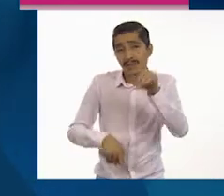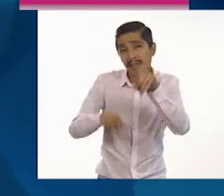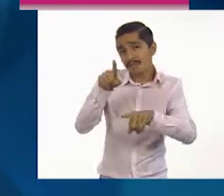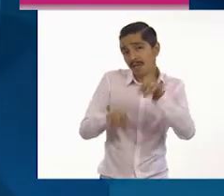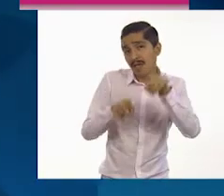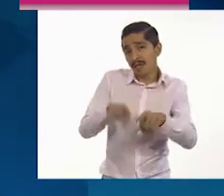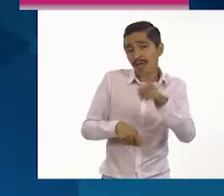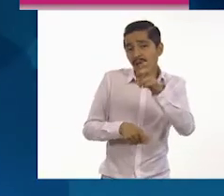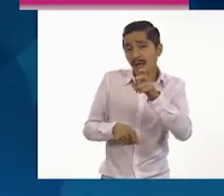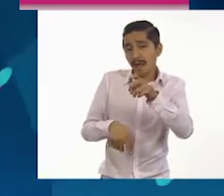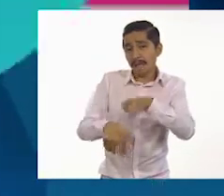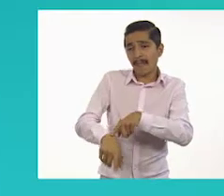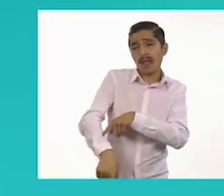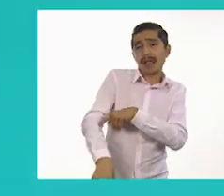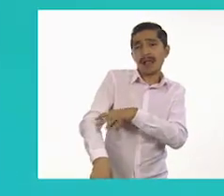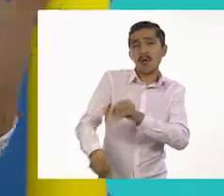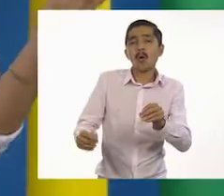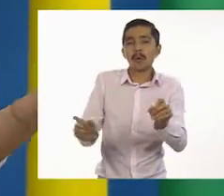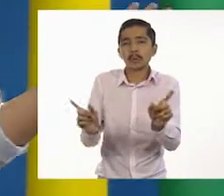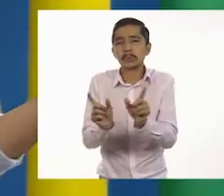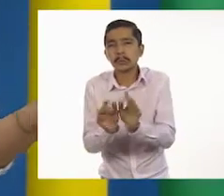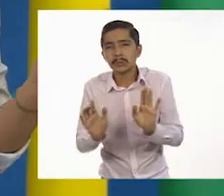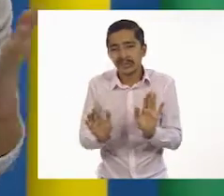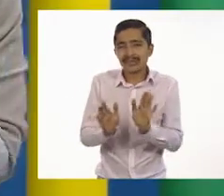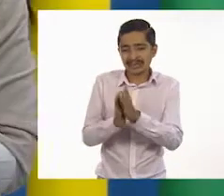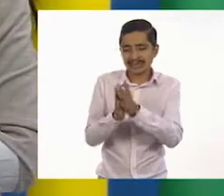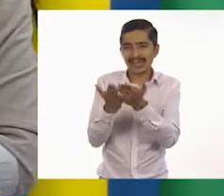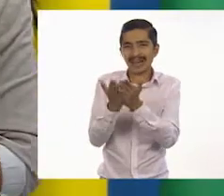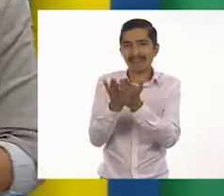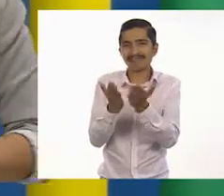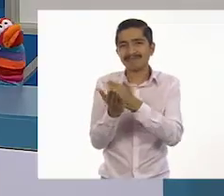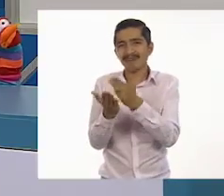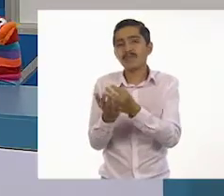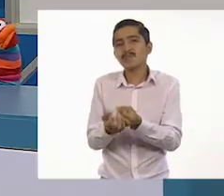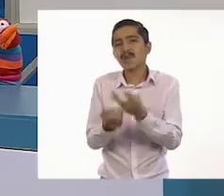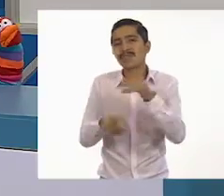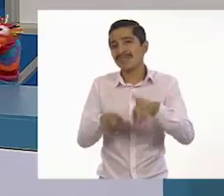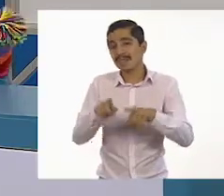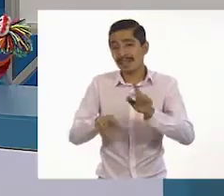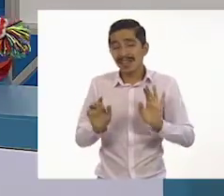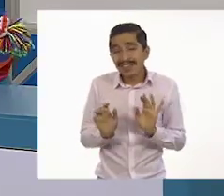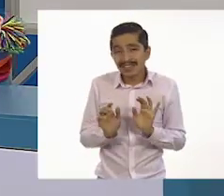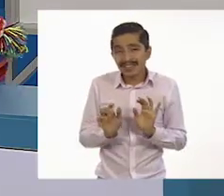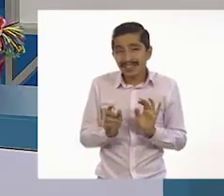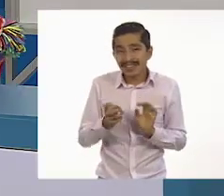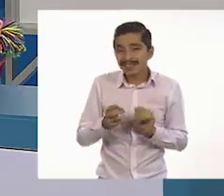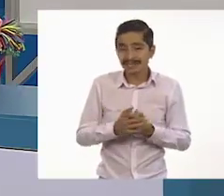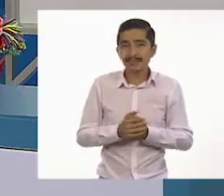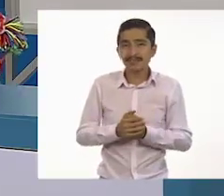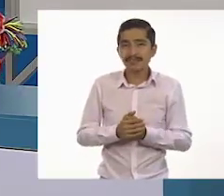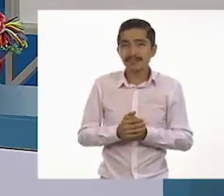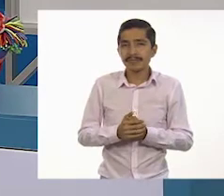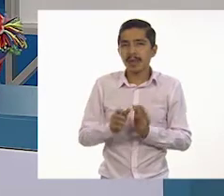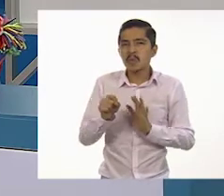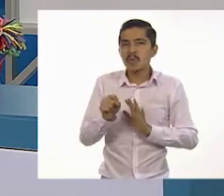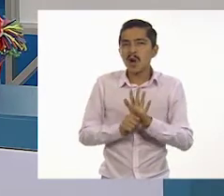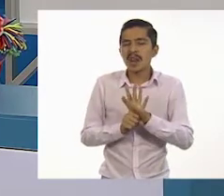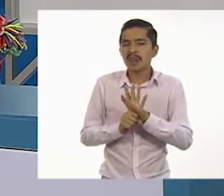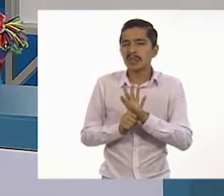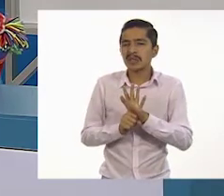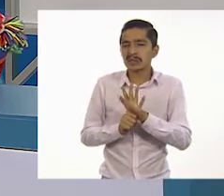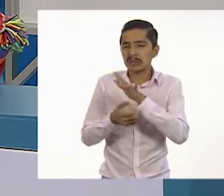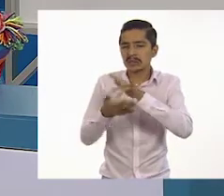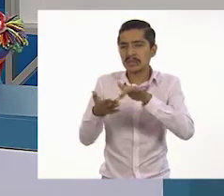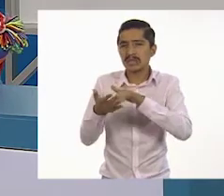nuestro boletín. Así es. Ah, y ahora entiendo, ahora entiendo. Muy bien. Ahora, ¿qué tipo de texto será? Si nos